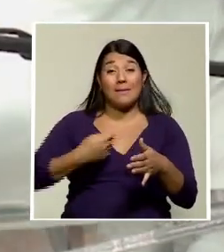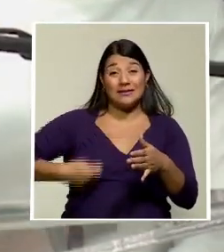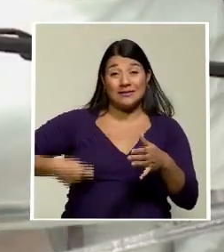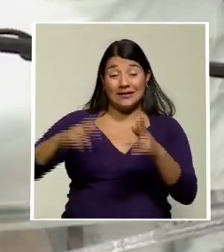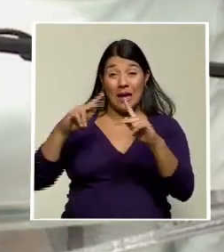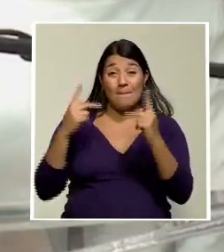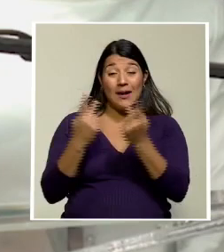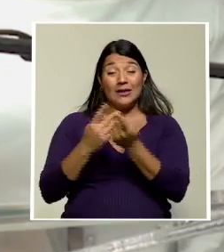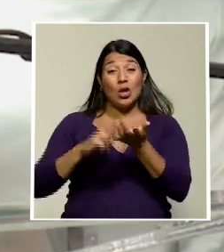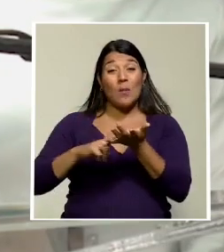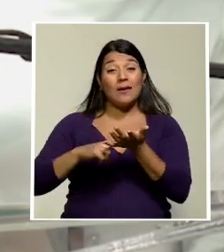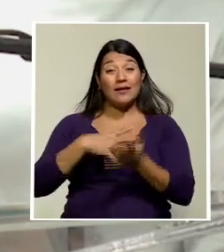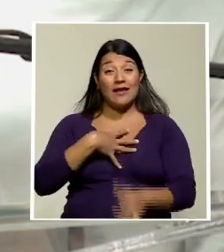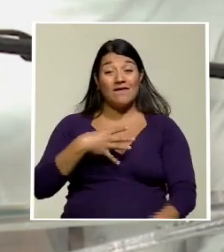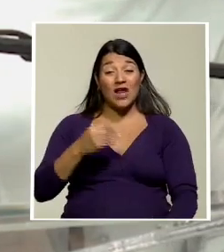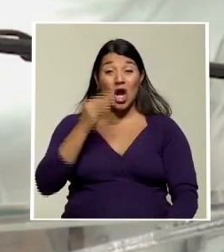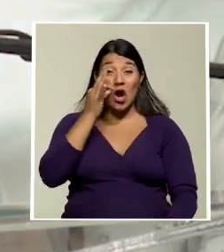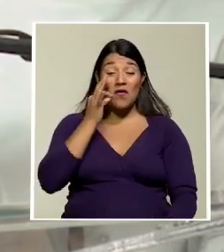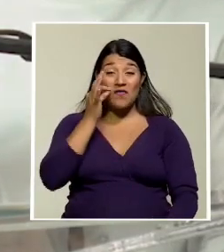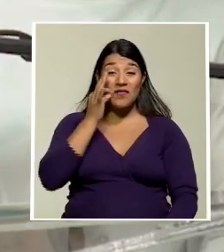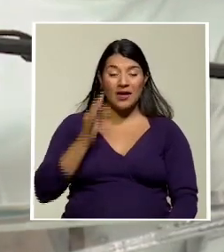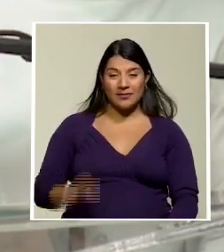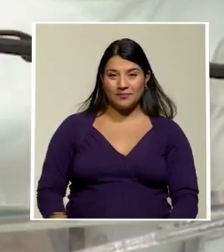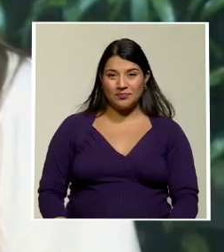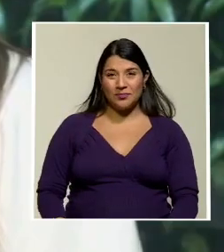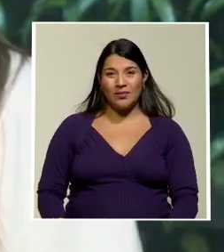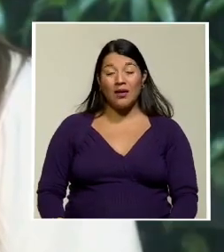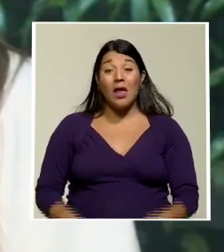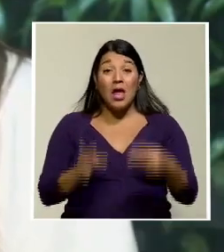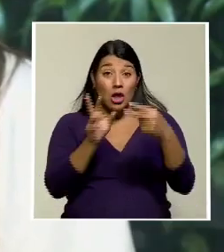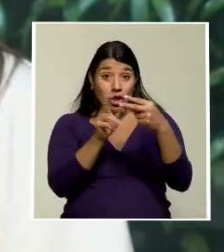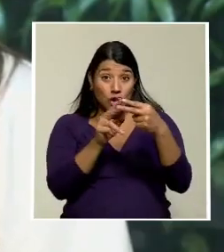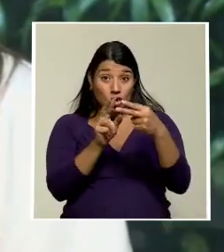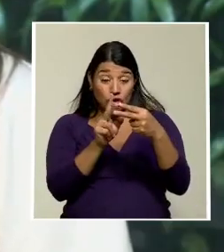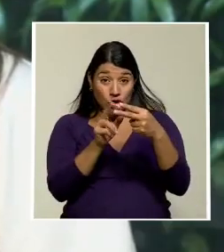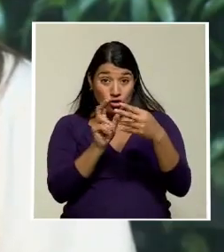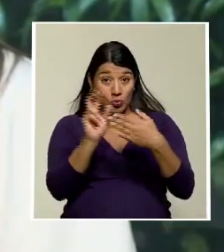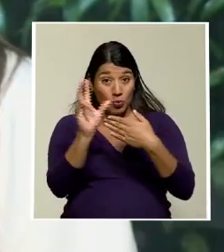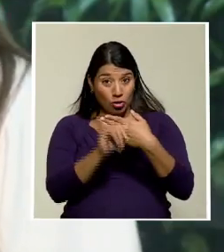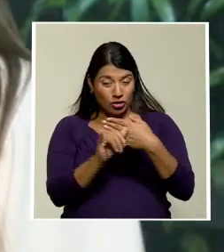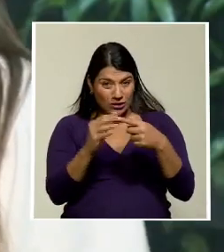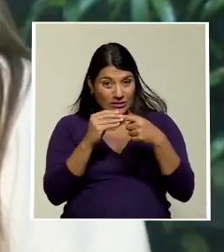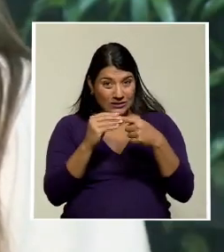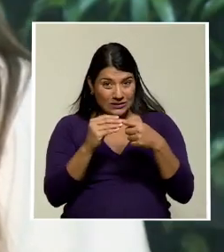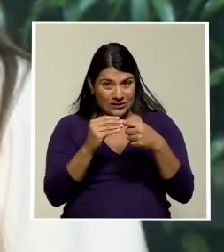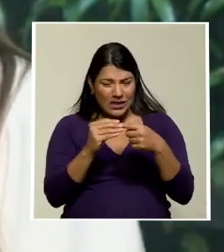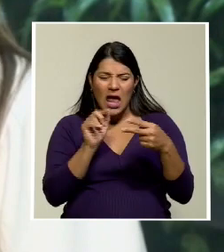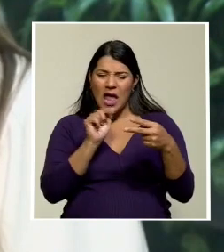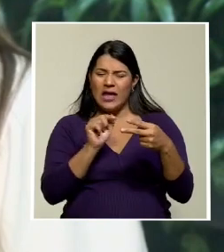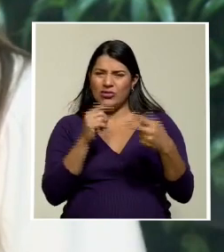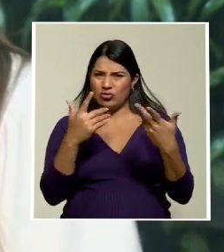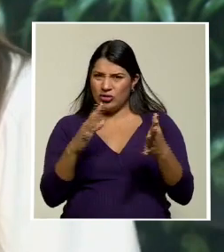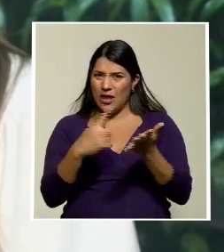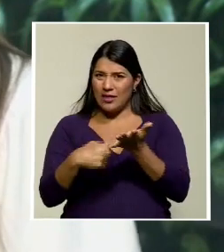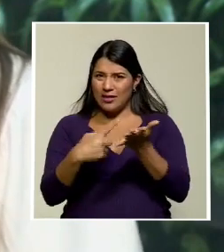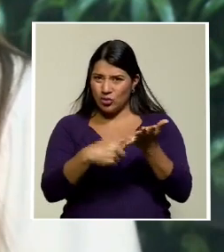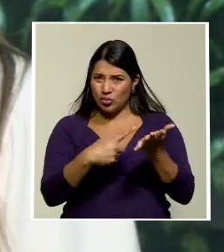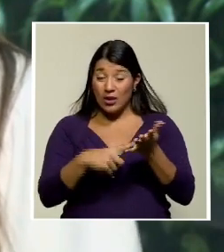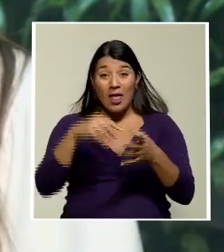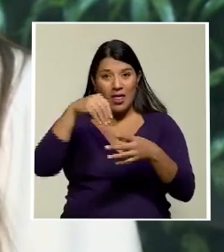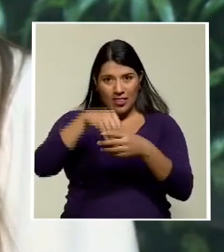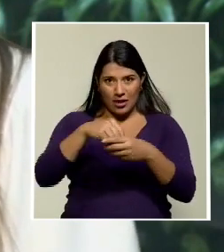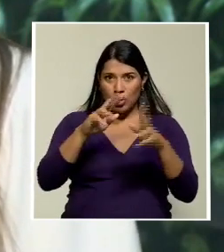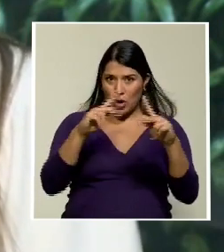Nacional, José María Figueres. La priorización de estas dos iniciativas es un tema que se ha discutido no solo a lo interno de la